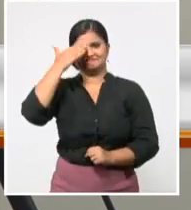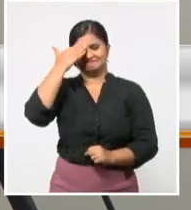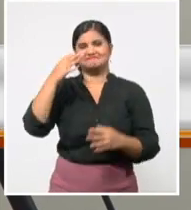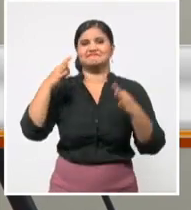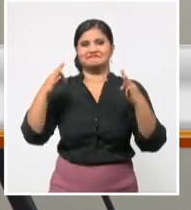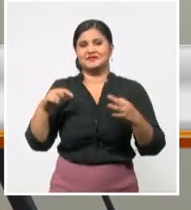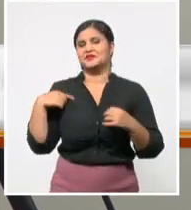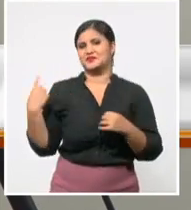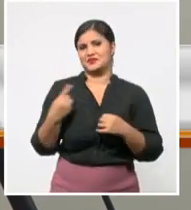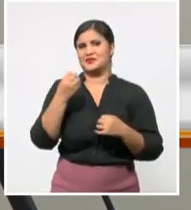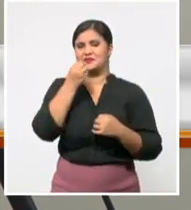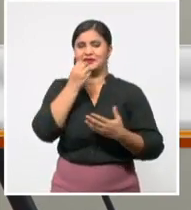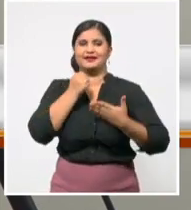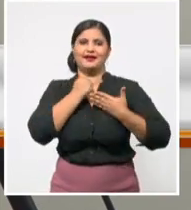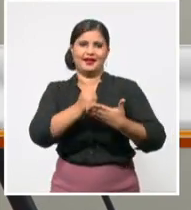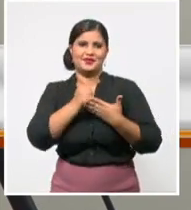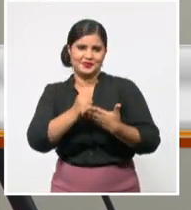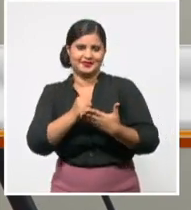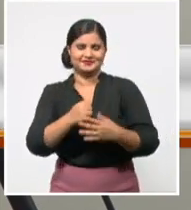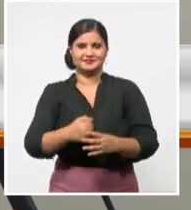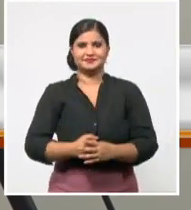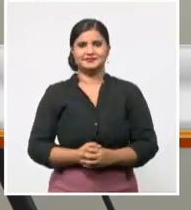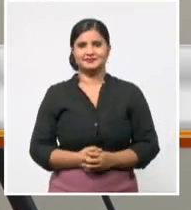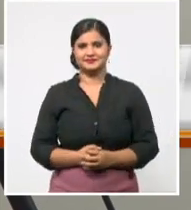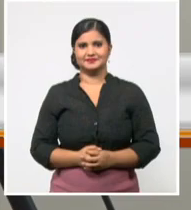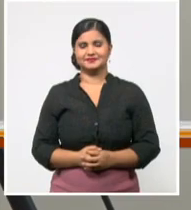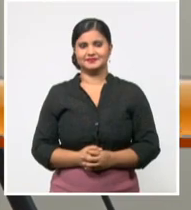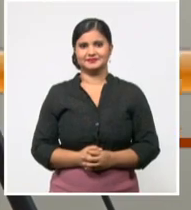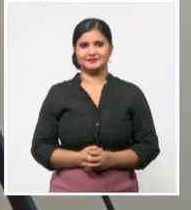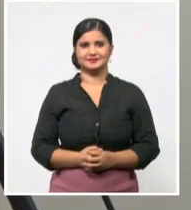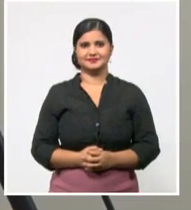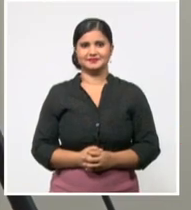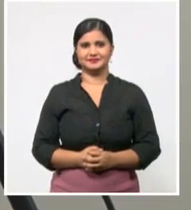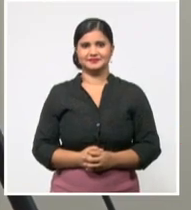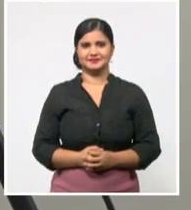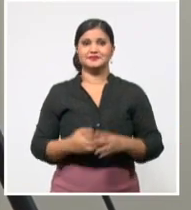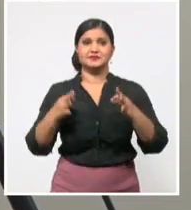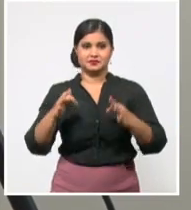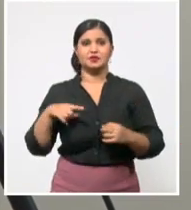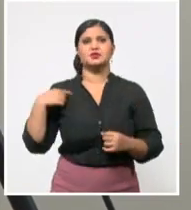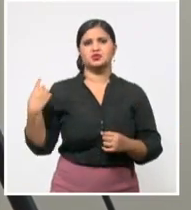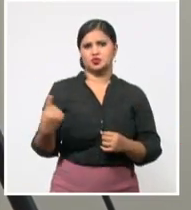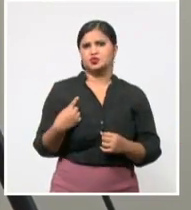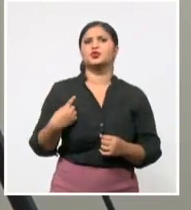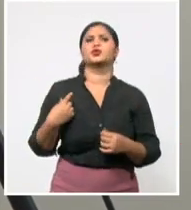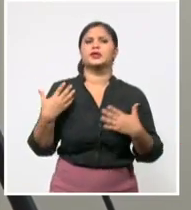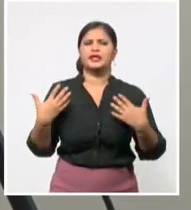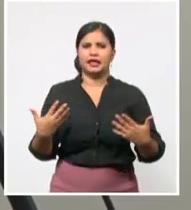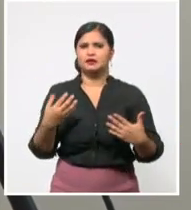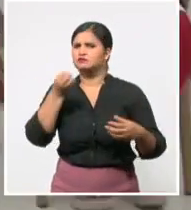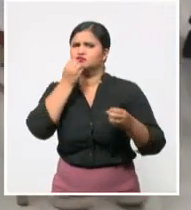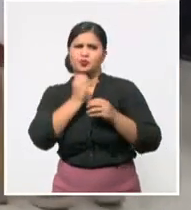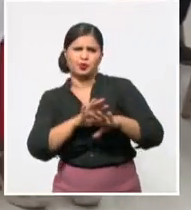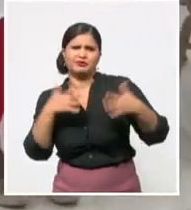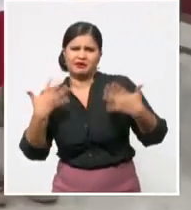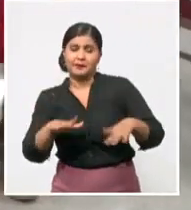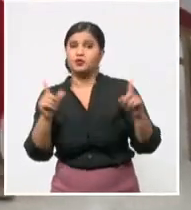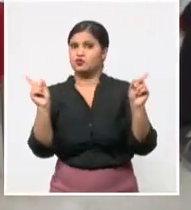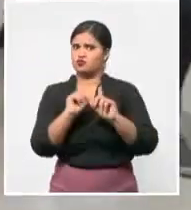la patria lo necesite. Como decían los caballeros medievales, estaremos donde más honra le dé a la patria.